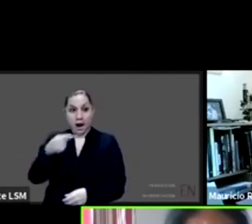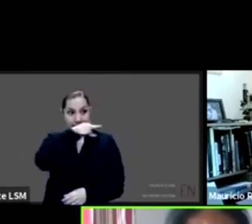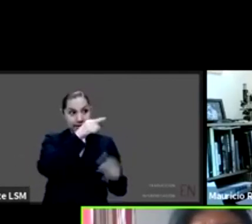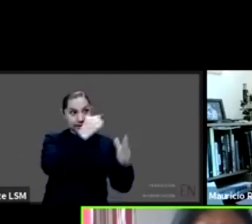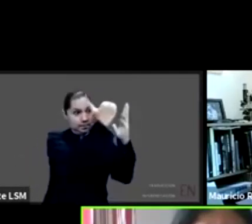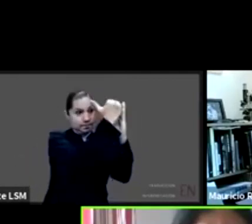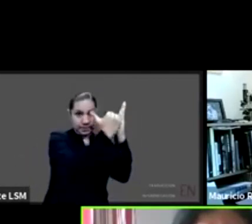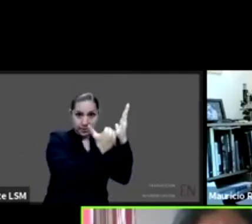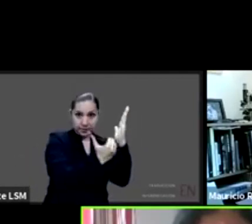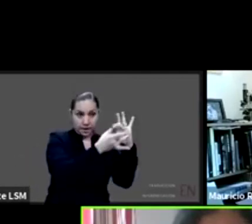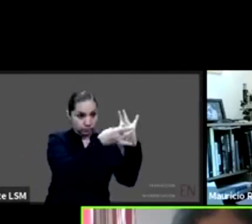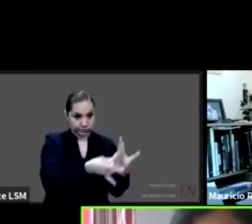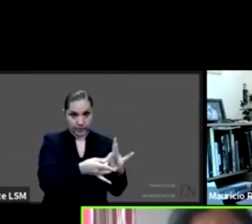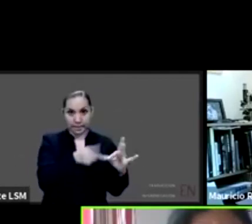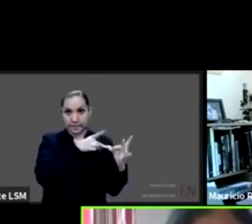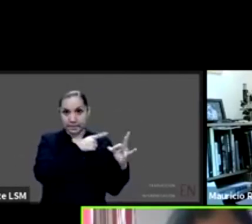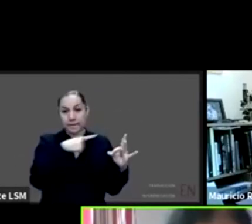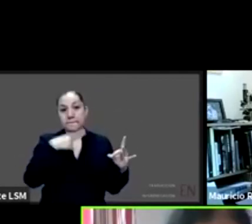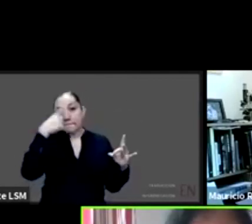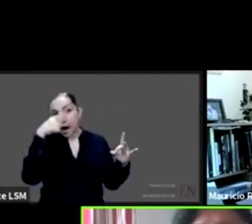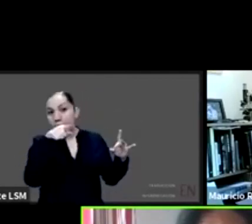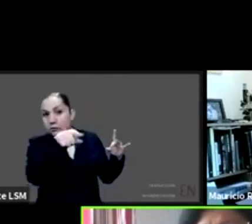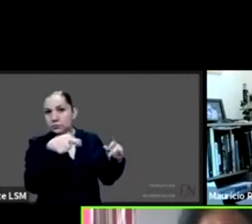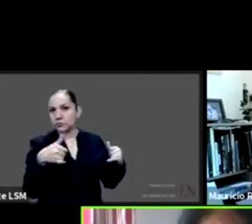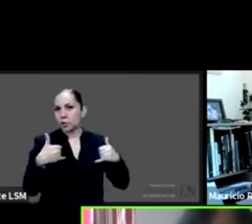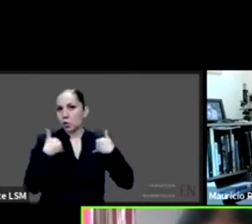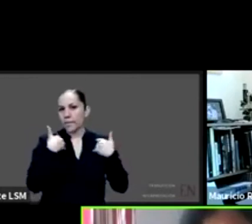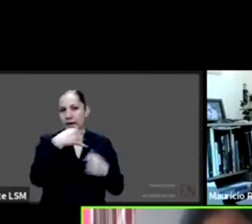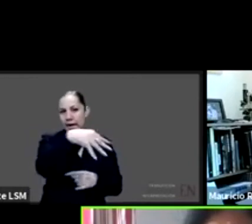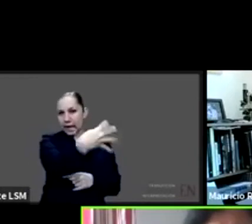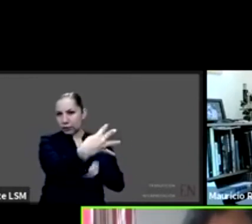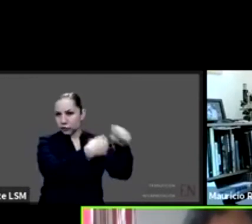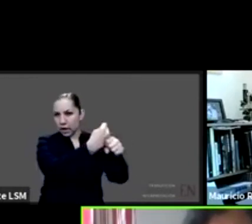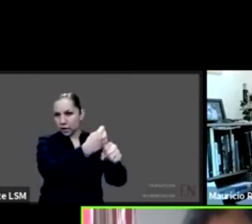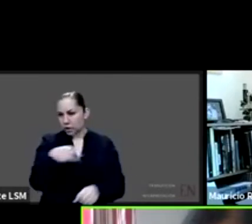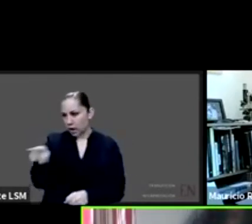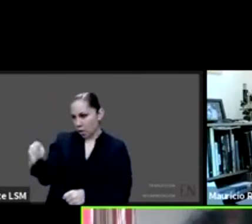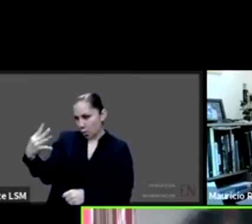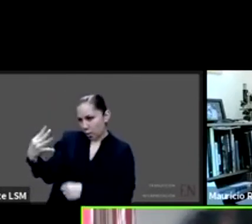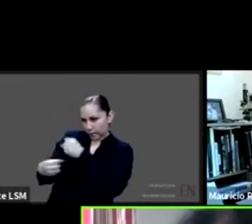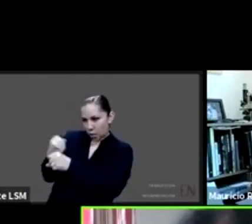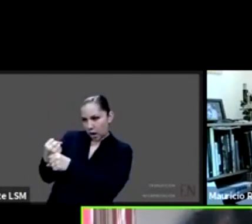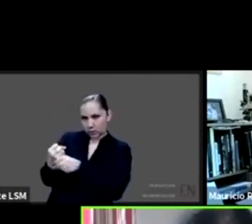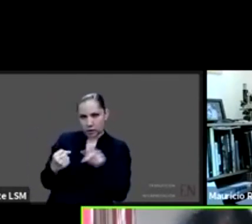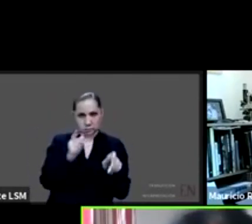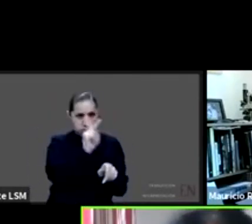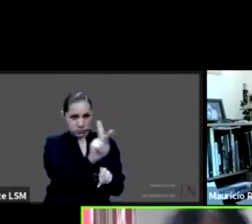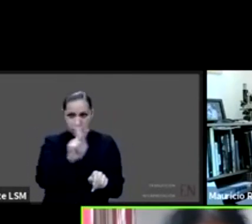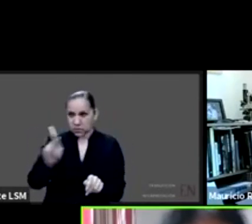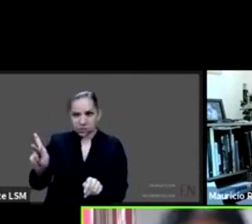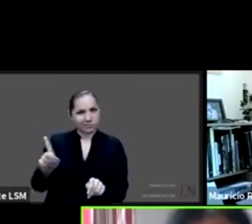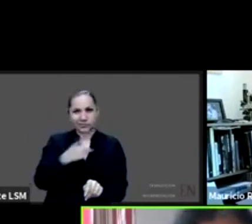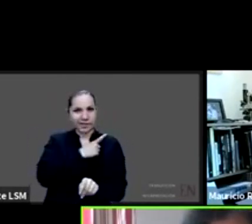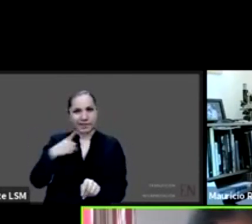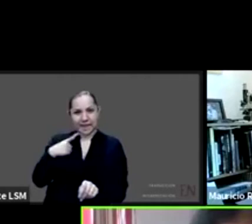establecimientos hacerlo con un adolescente de 14, ¿no? Hay este planteamiento, tiene que ser adecuado con la edad y madurez